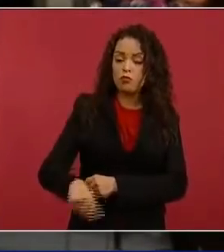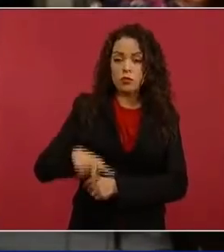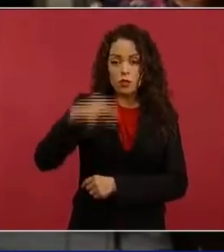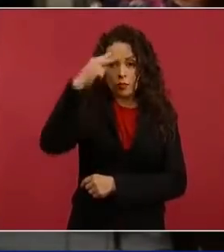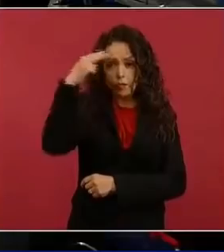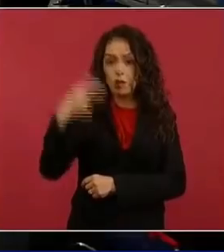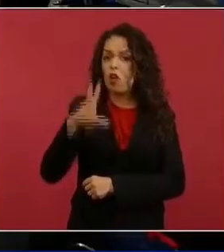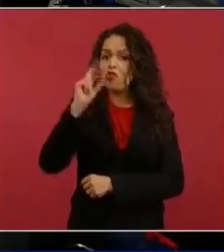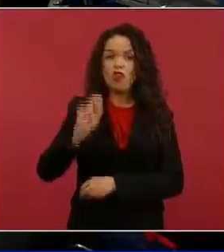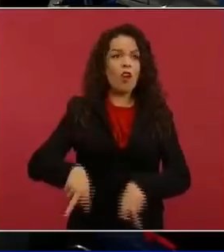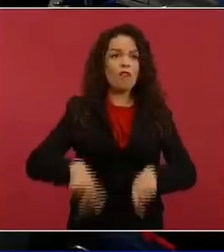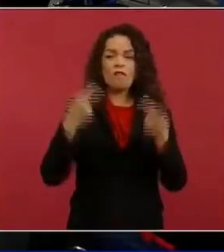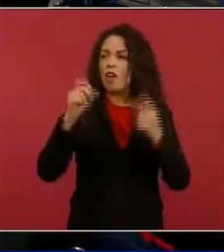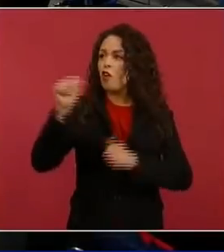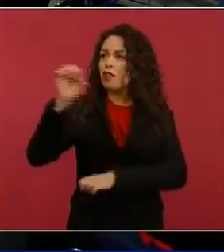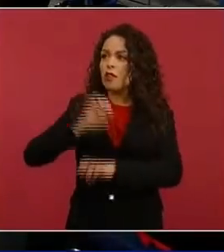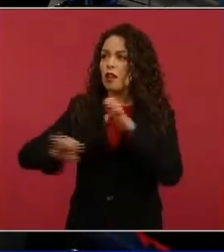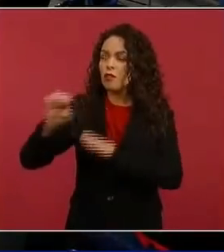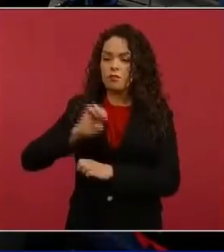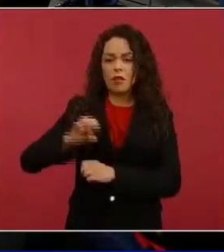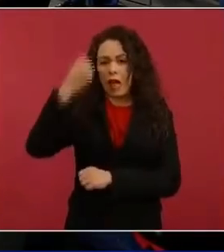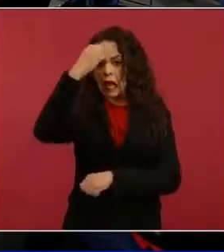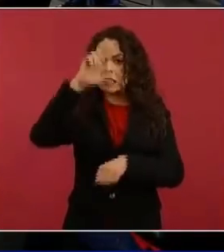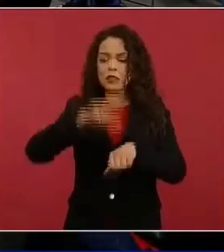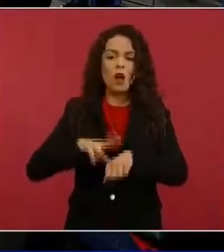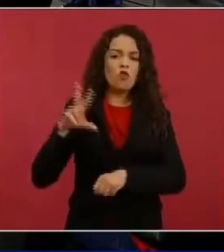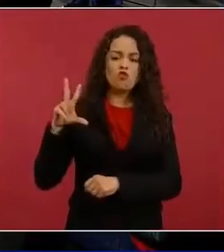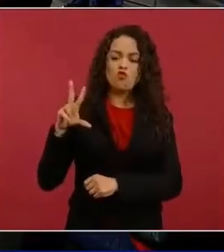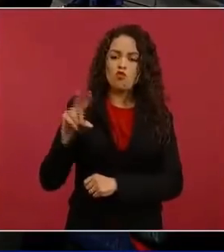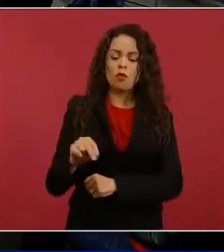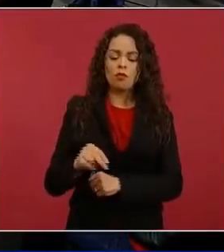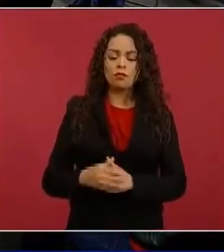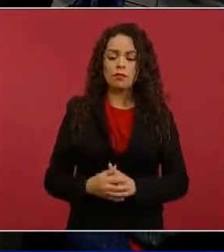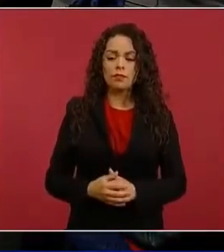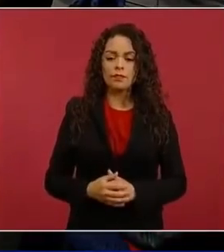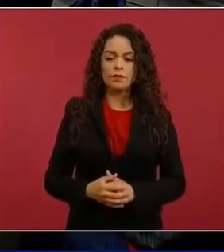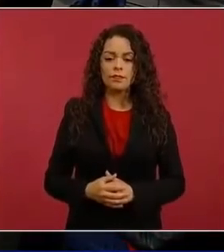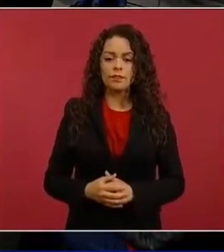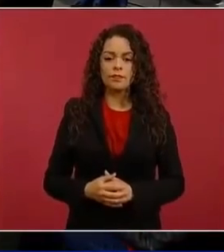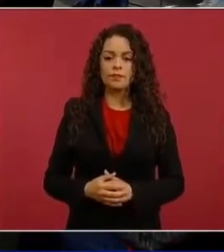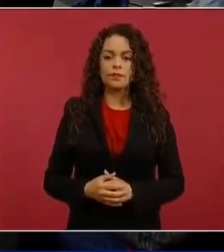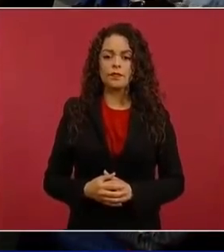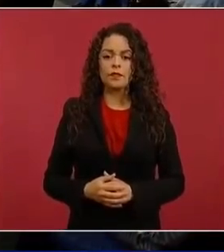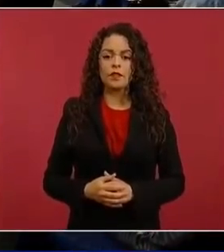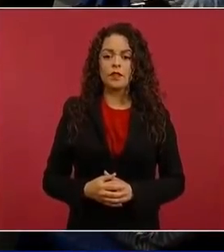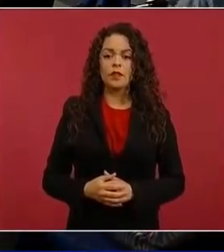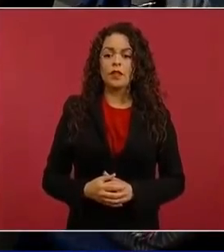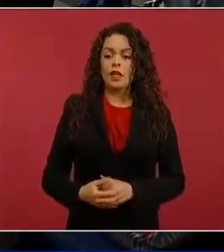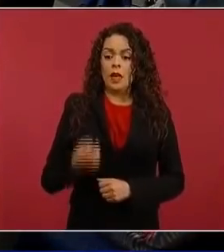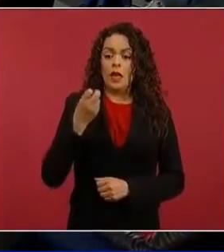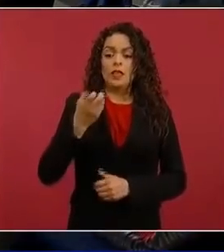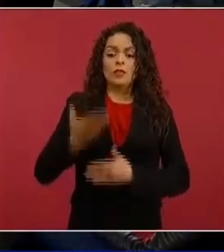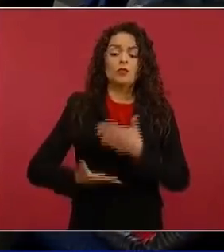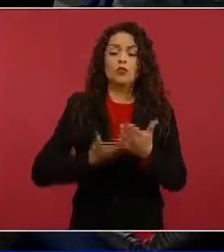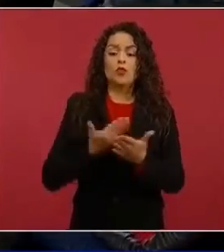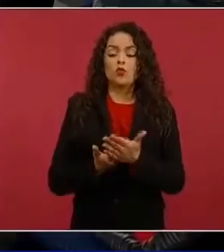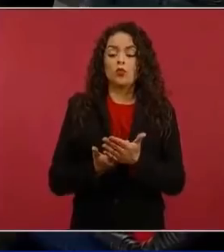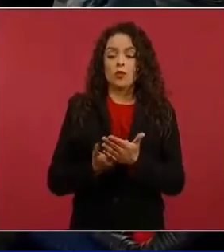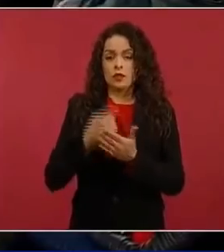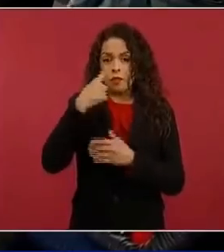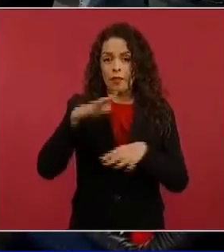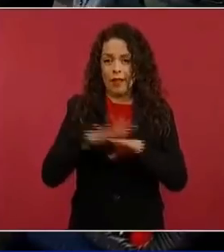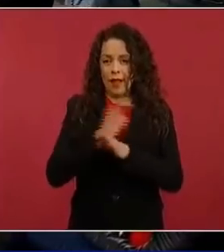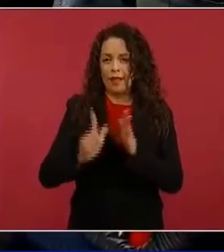concesión. Sin embargo, presidente, posteriormente a esta presentación de esta reforma, el PRI